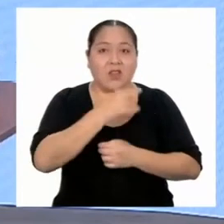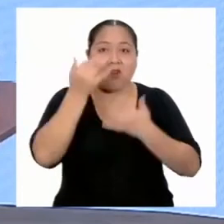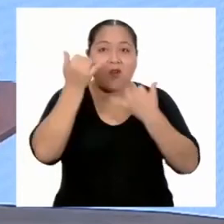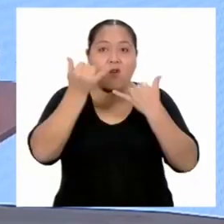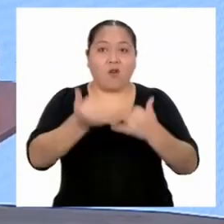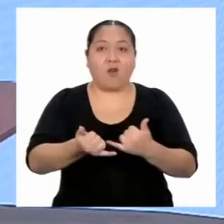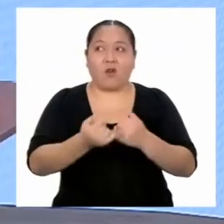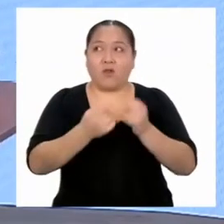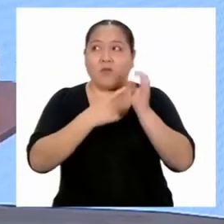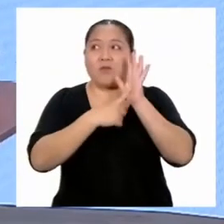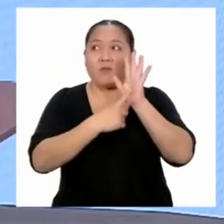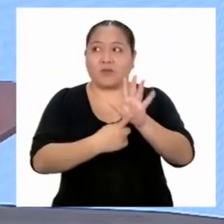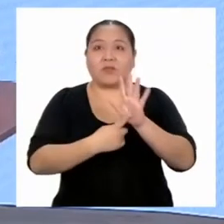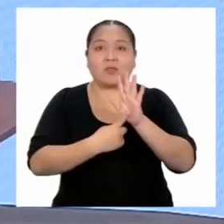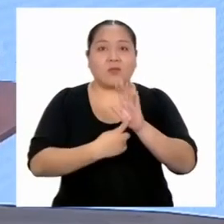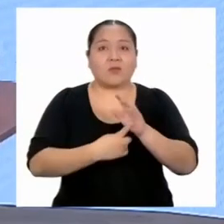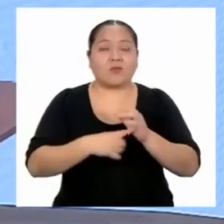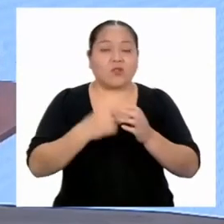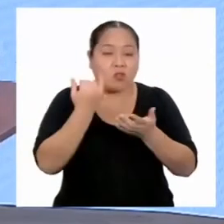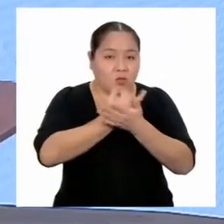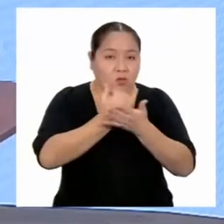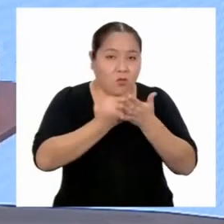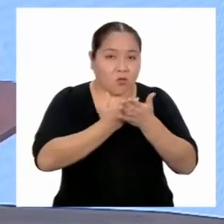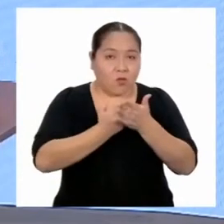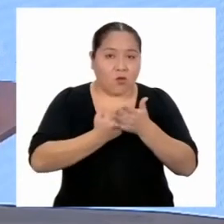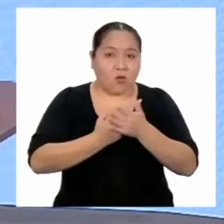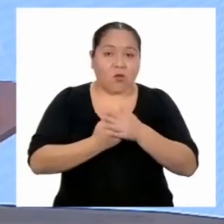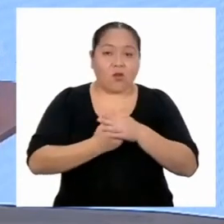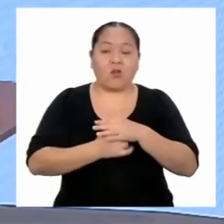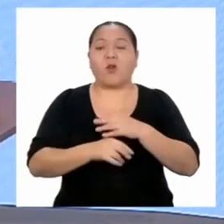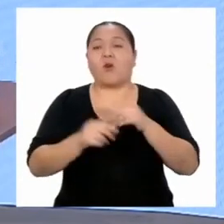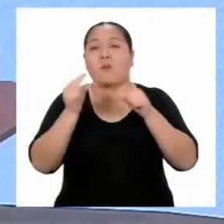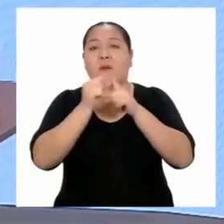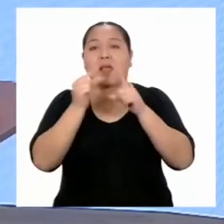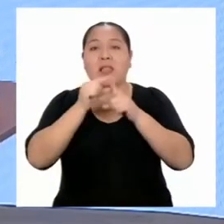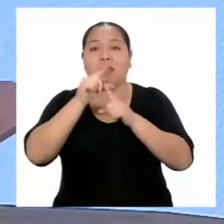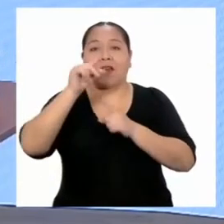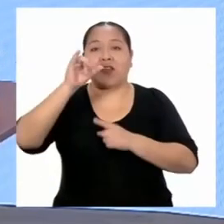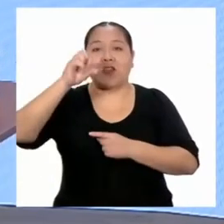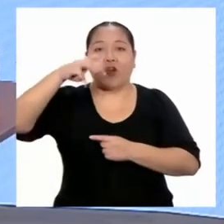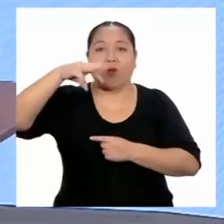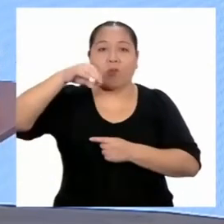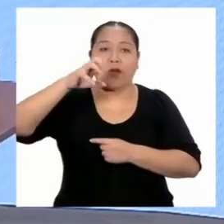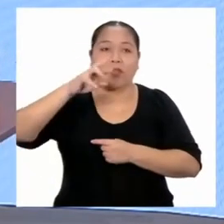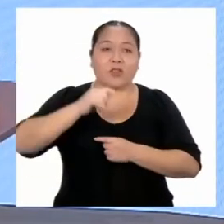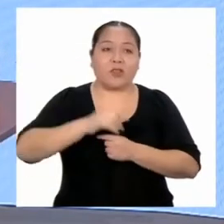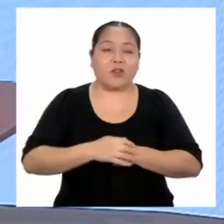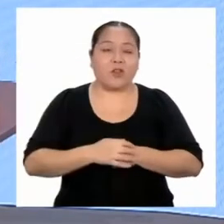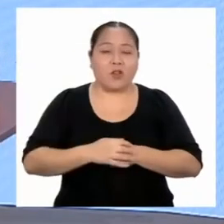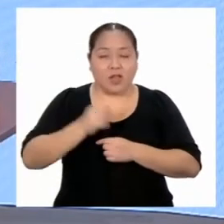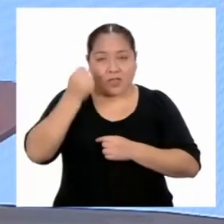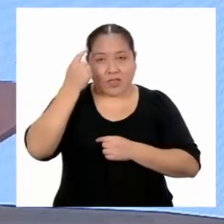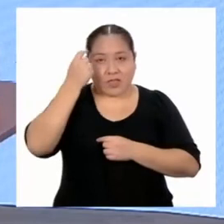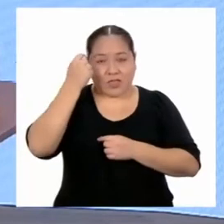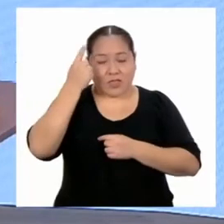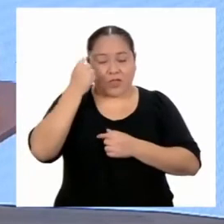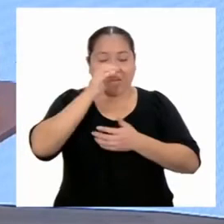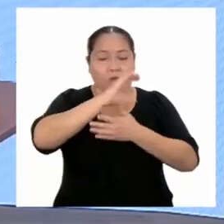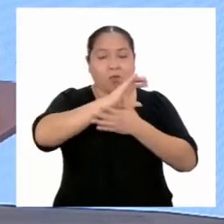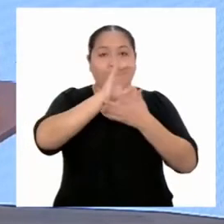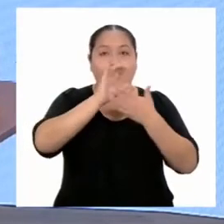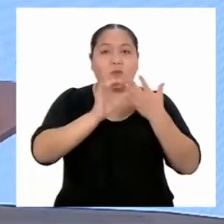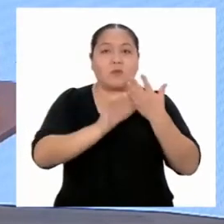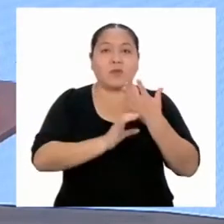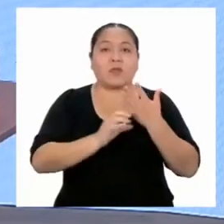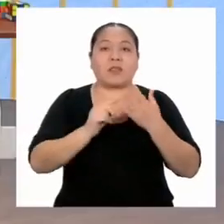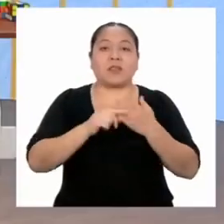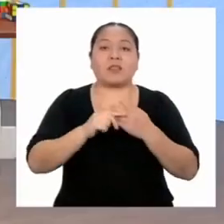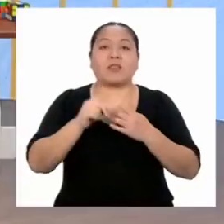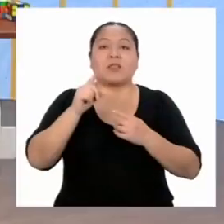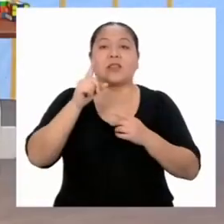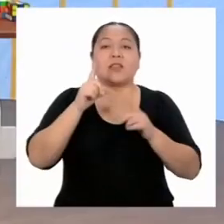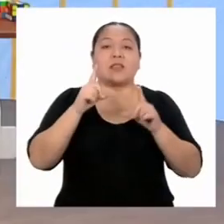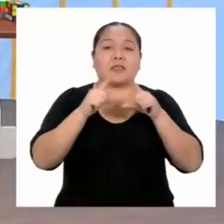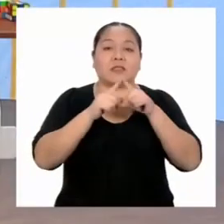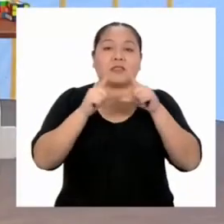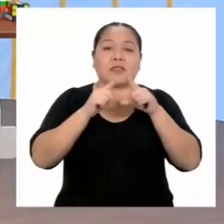hoy expresamos con dibujos y con lenguaje geométrico la comprensión de las propiedades de semejanza de un triángulo.